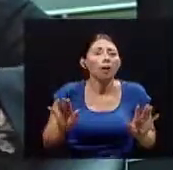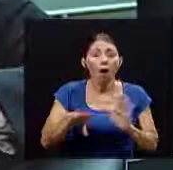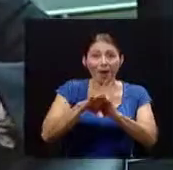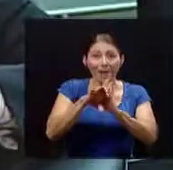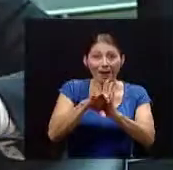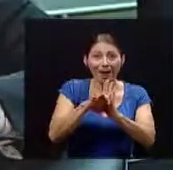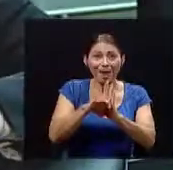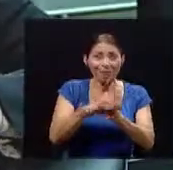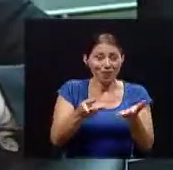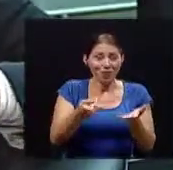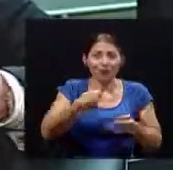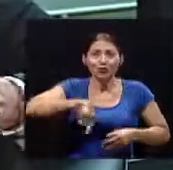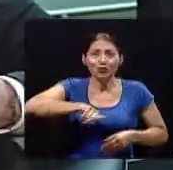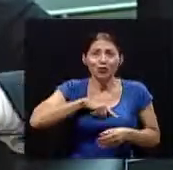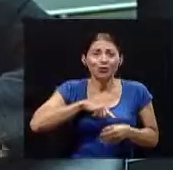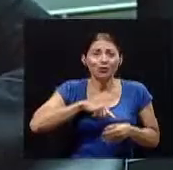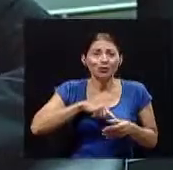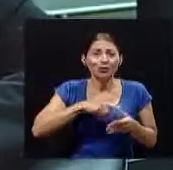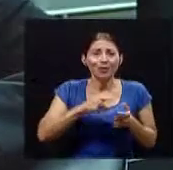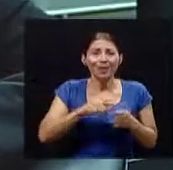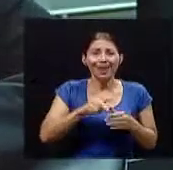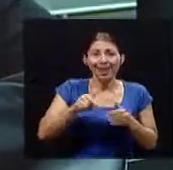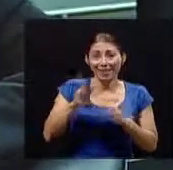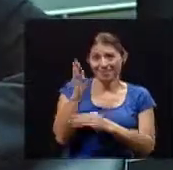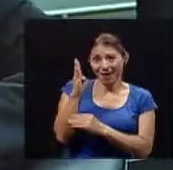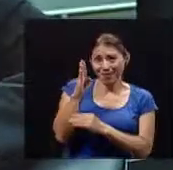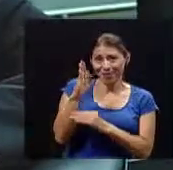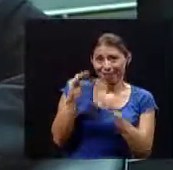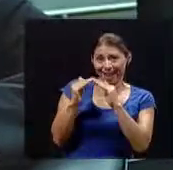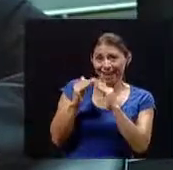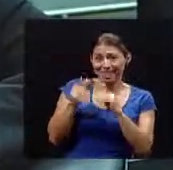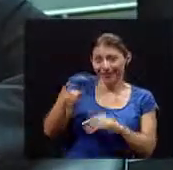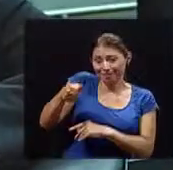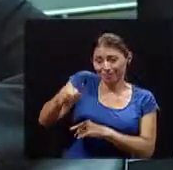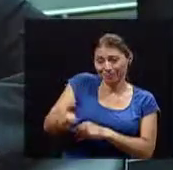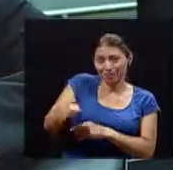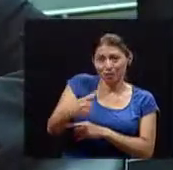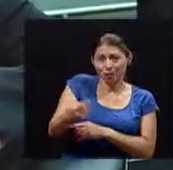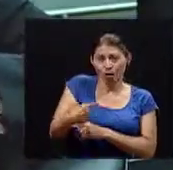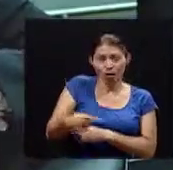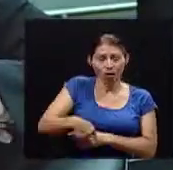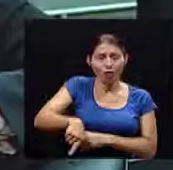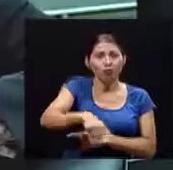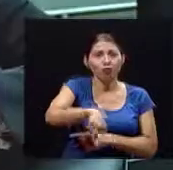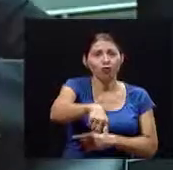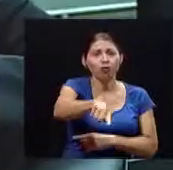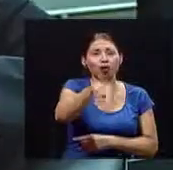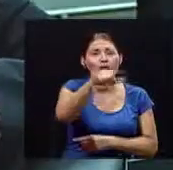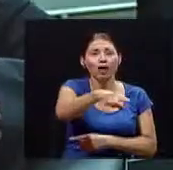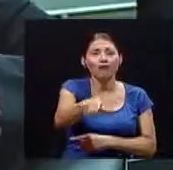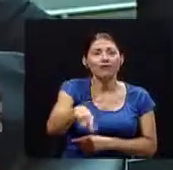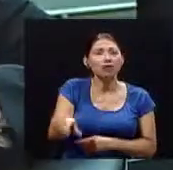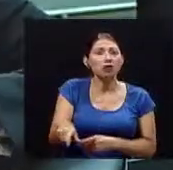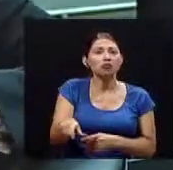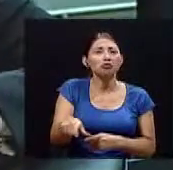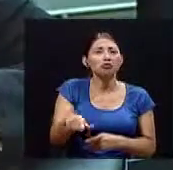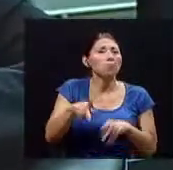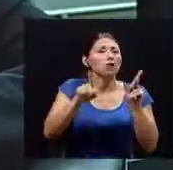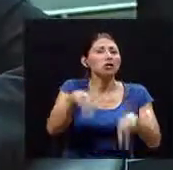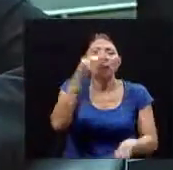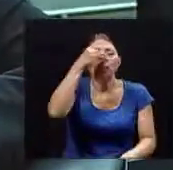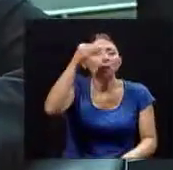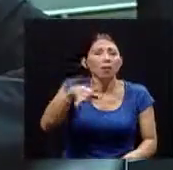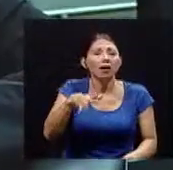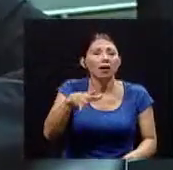hervidas o aguas negras a los ríos simplemente se botaba sin ninguna consideración y es cuando realmente empezamos a